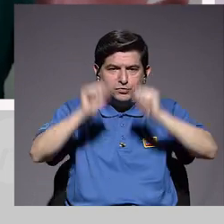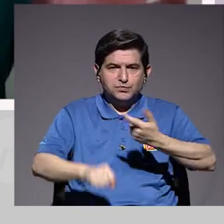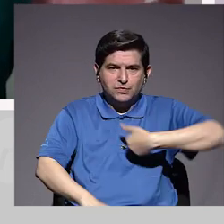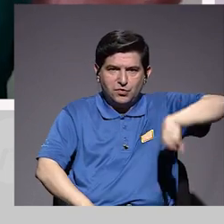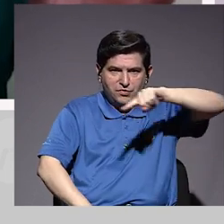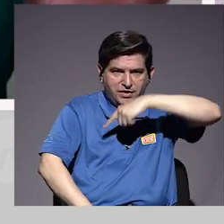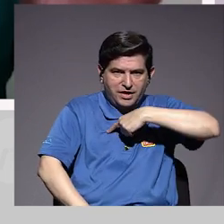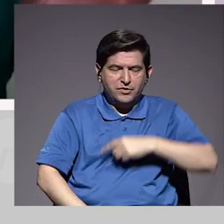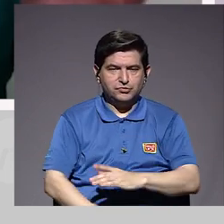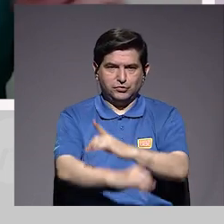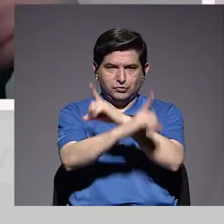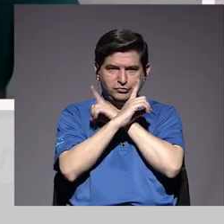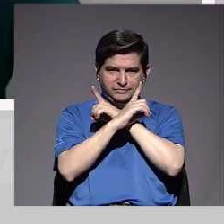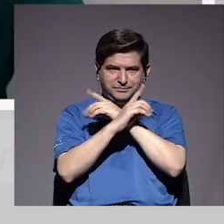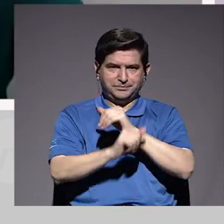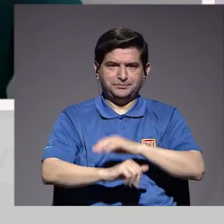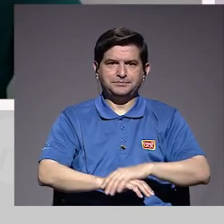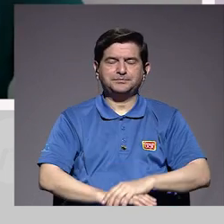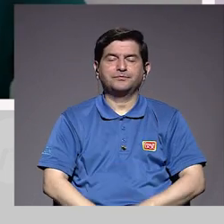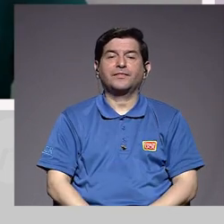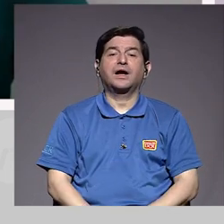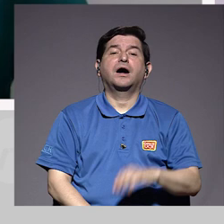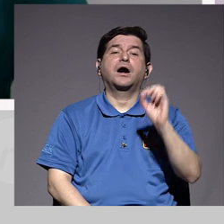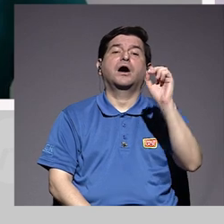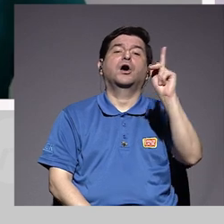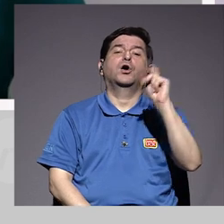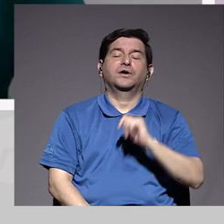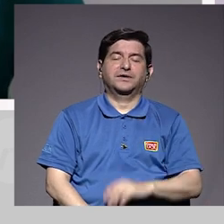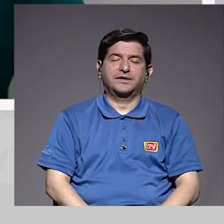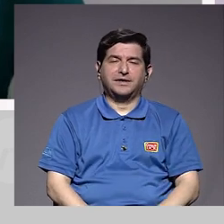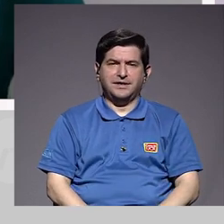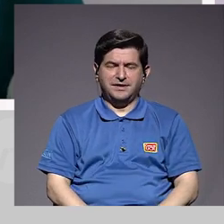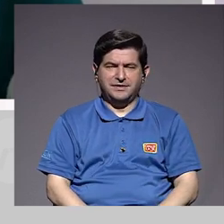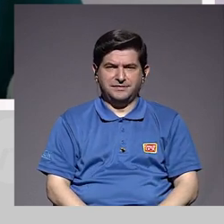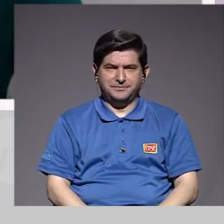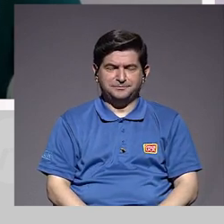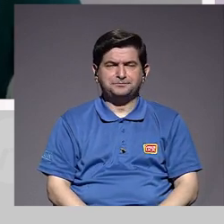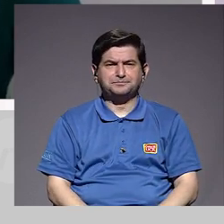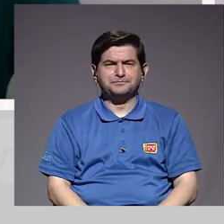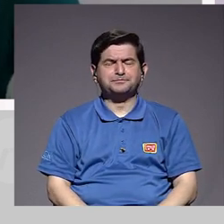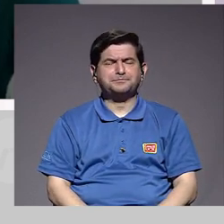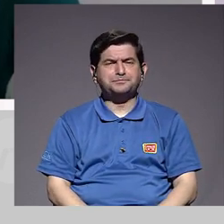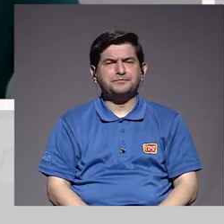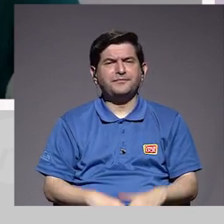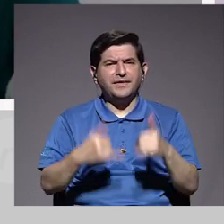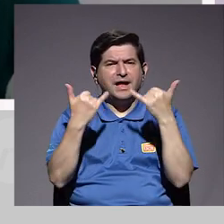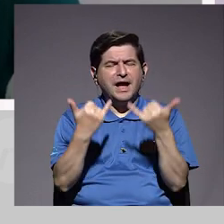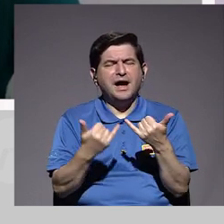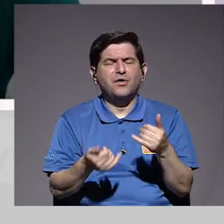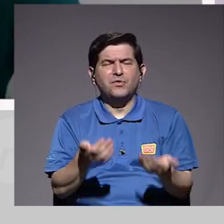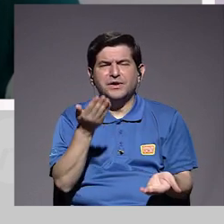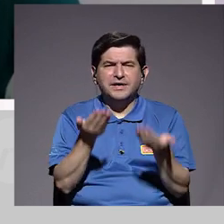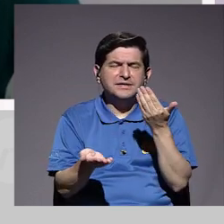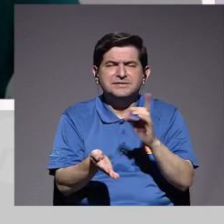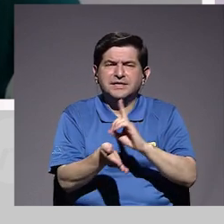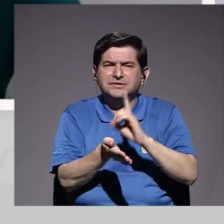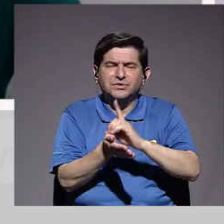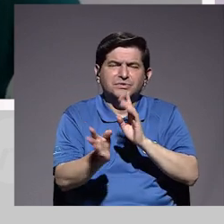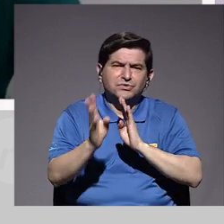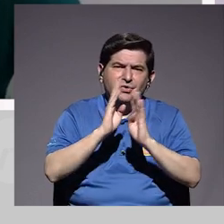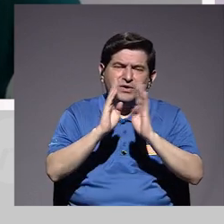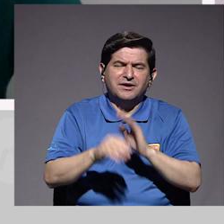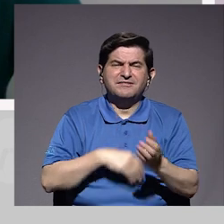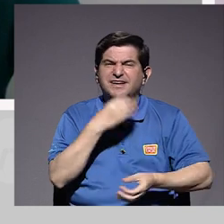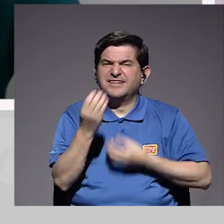darnos a la tarea de defensa. Ok. Doctor, me gustaría que podamos conversar, ahora sí, tal vez un poco más,